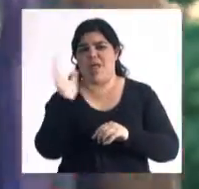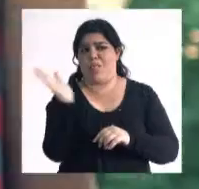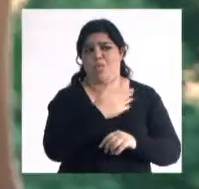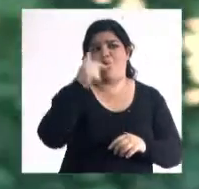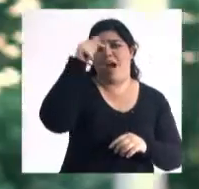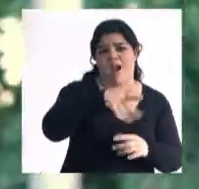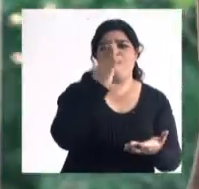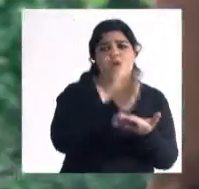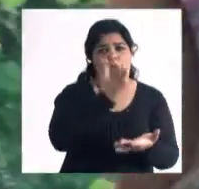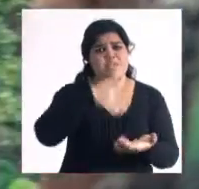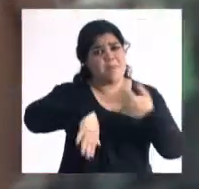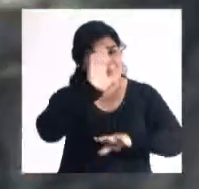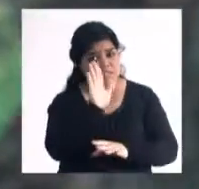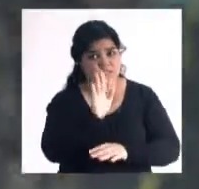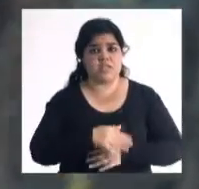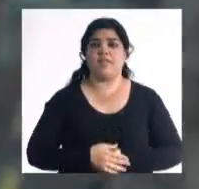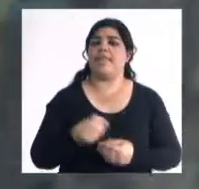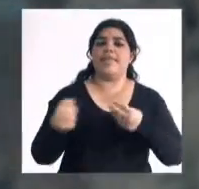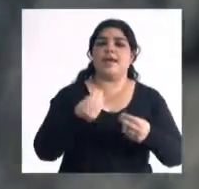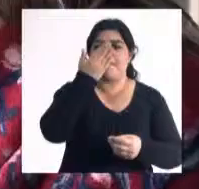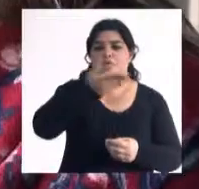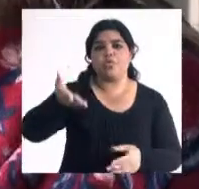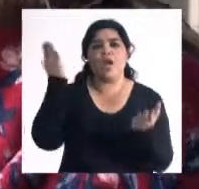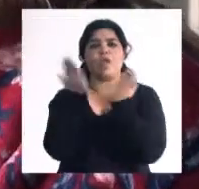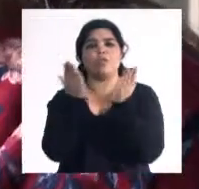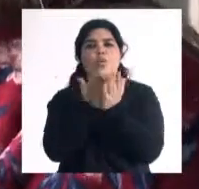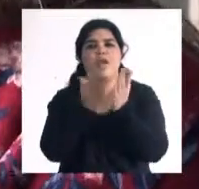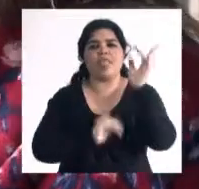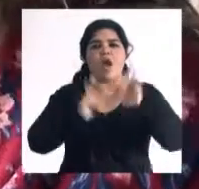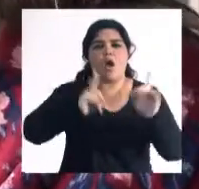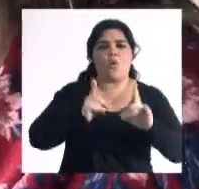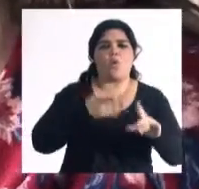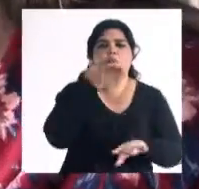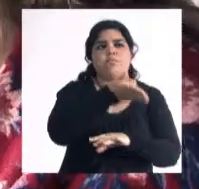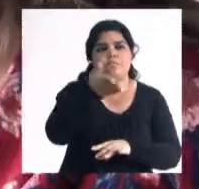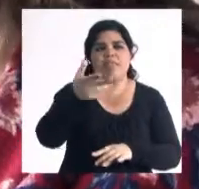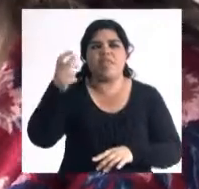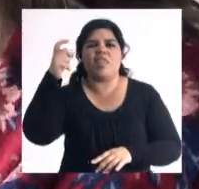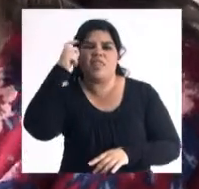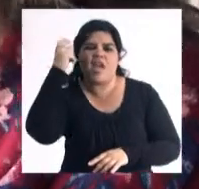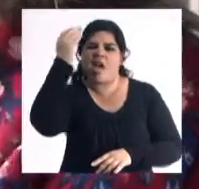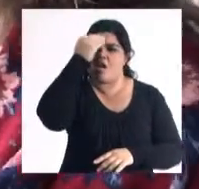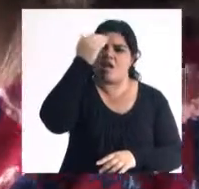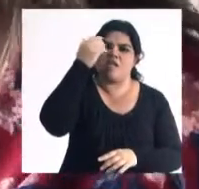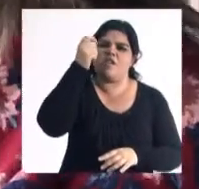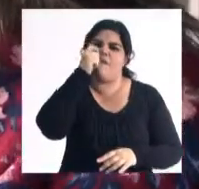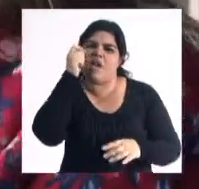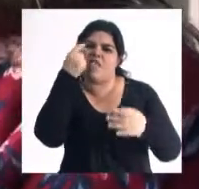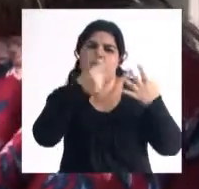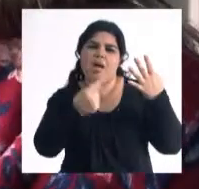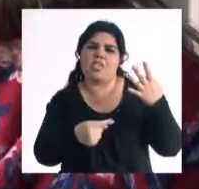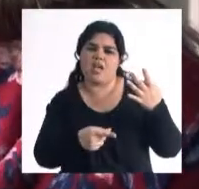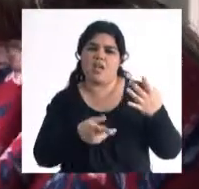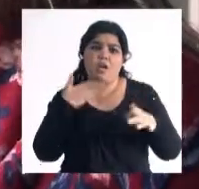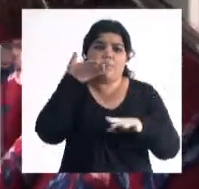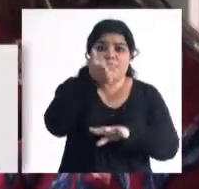nuestra facultad muy fuertemente, que los estudiantes hacen trayectos formativos, cursan 10, 15, 20 materias, ingresan al